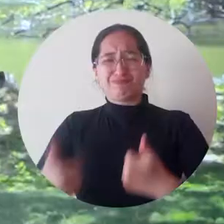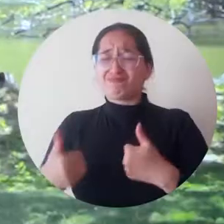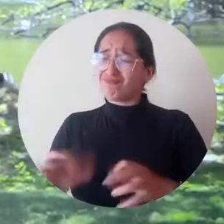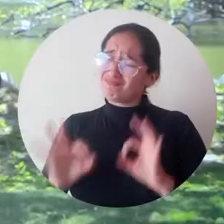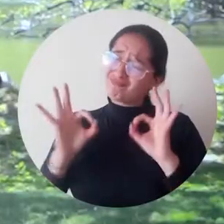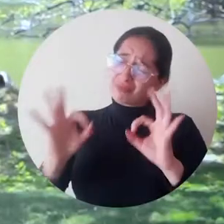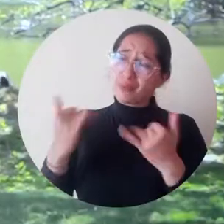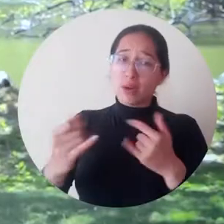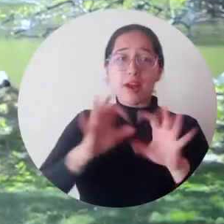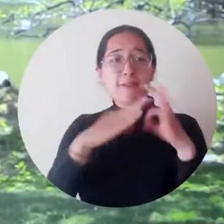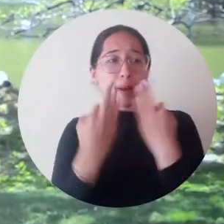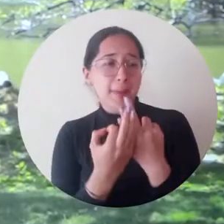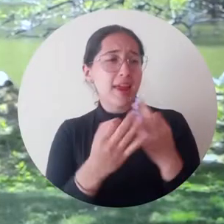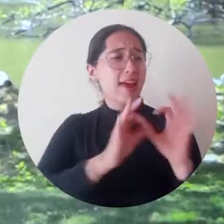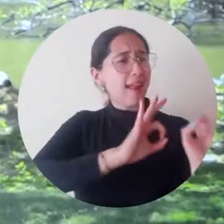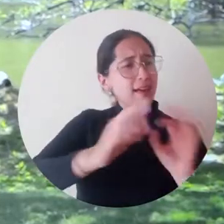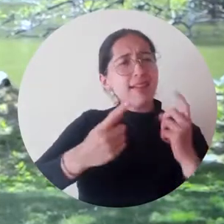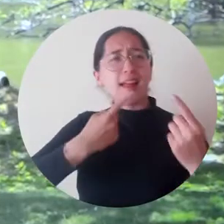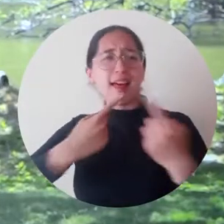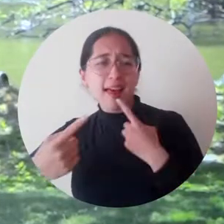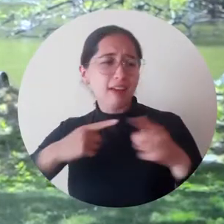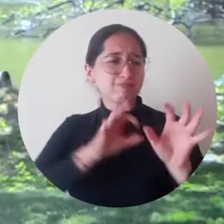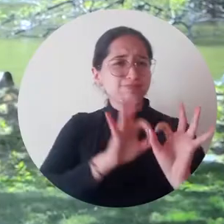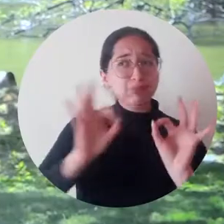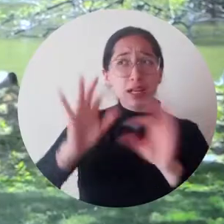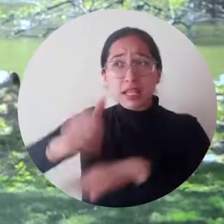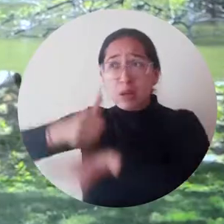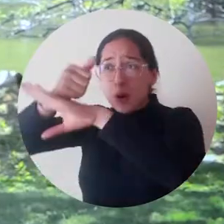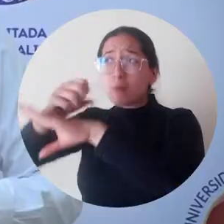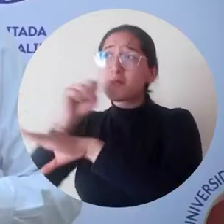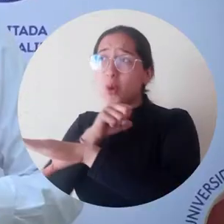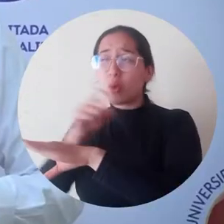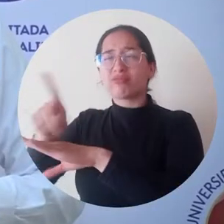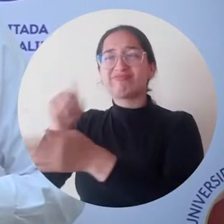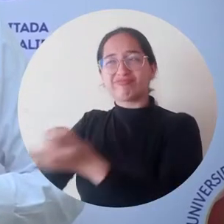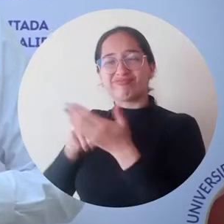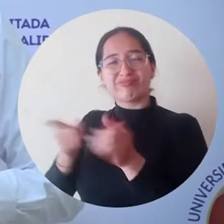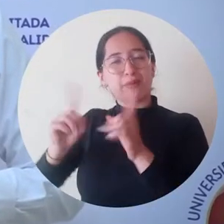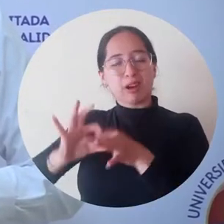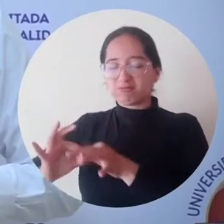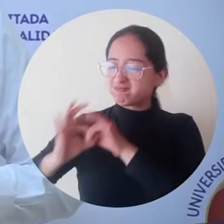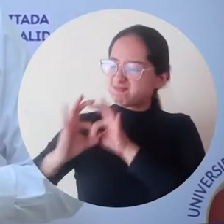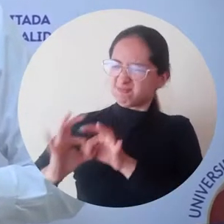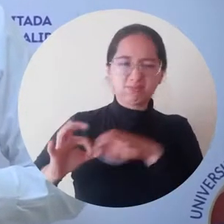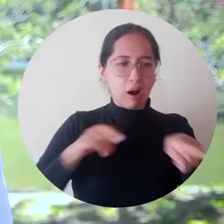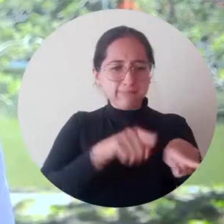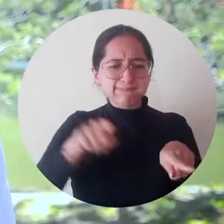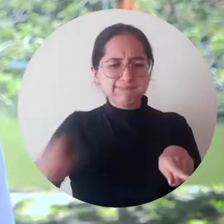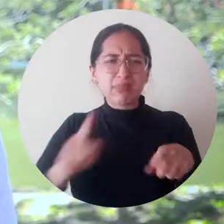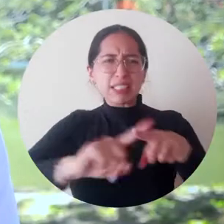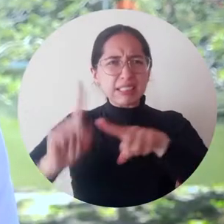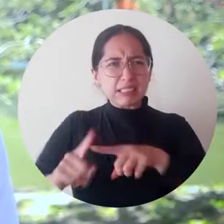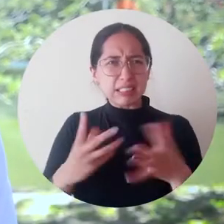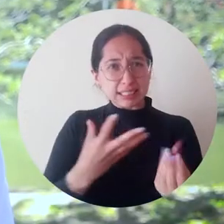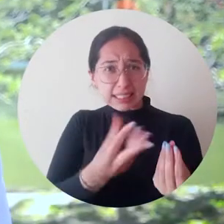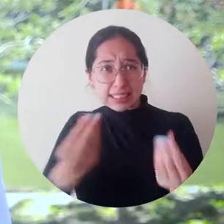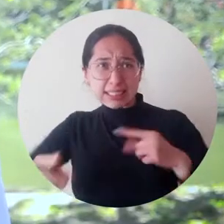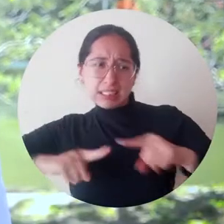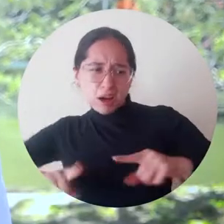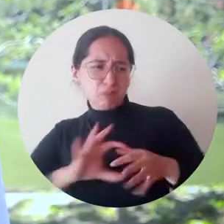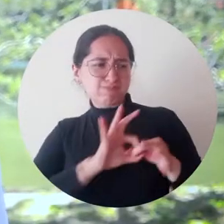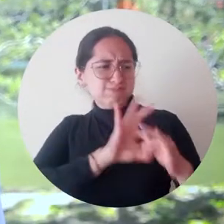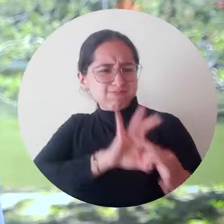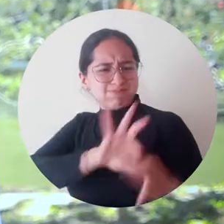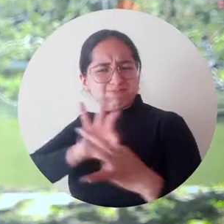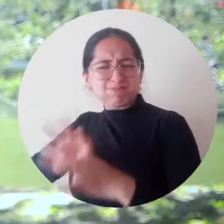estabilidad emocional y hay un acercamiento familiar. ¿Con quiénes? Con los directivos, especialmente con el rector Pablo Vera Salazar. Muchas veces cuando